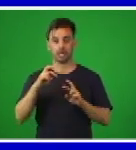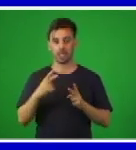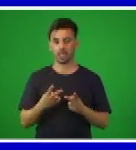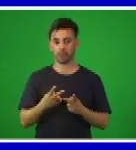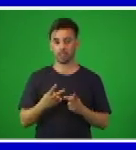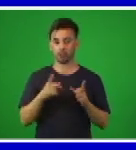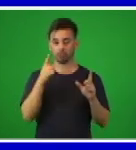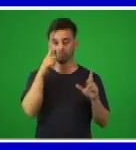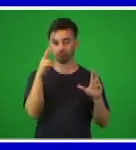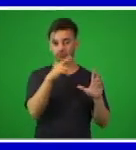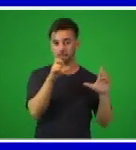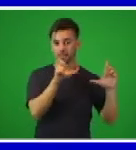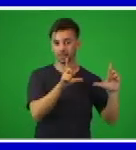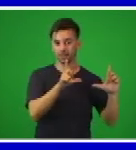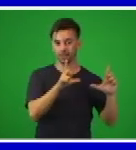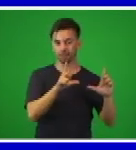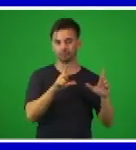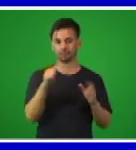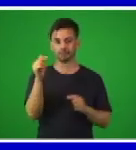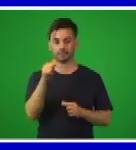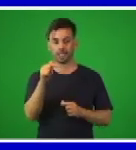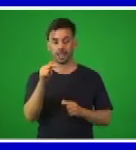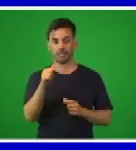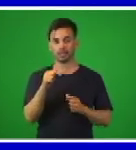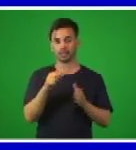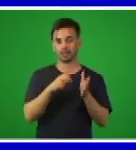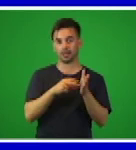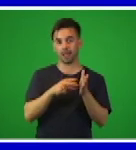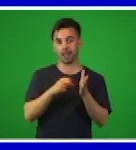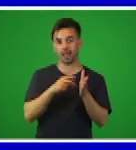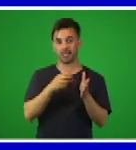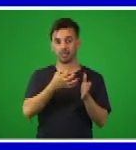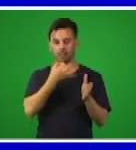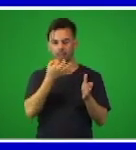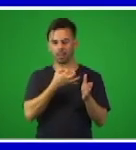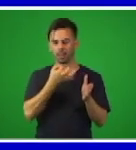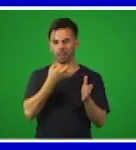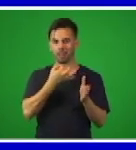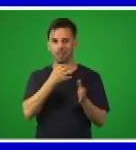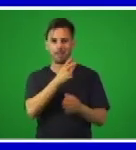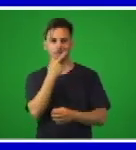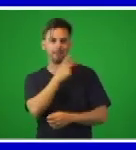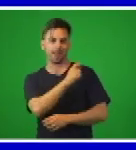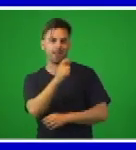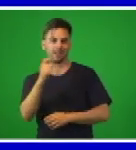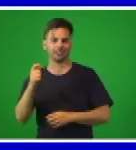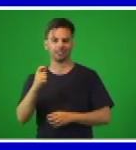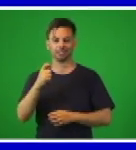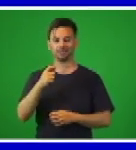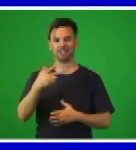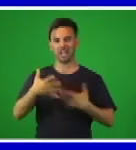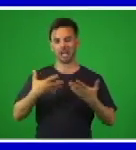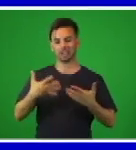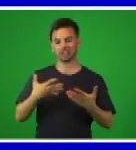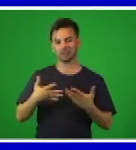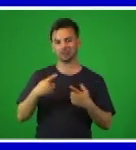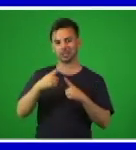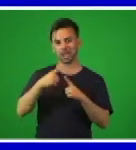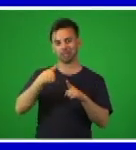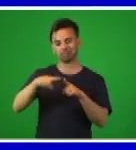les repito, y lo tienen en pantalla, escribir una carta a su maestra, en la que ustedes le cuenten las actividades que están realizando.